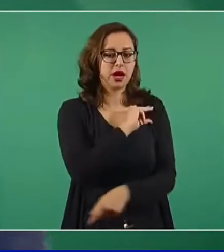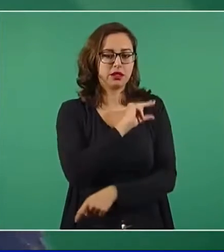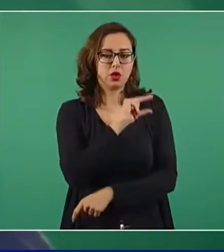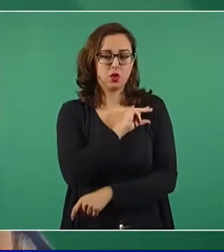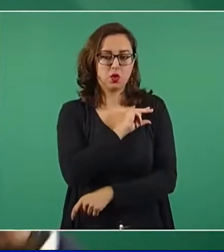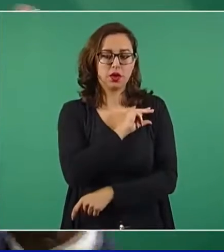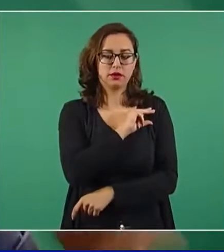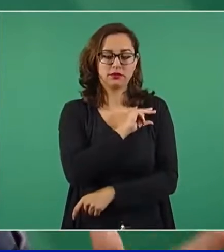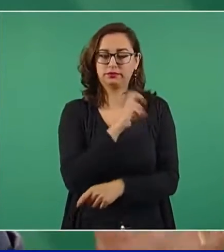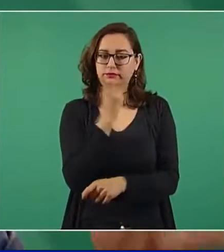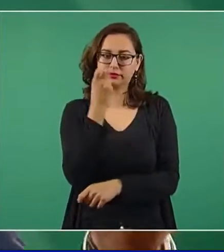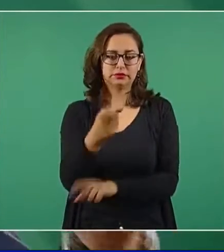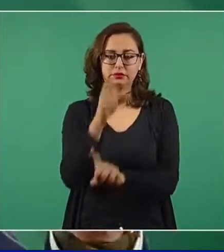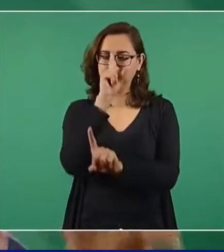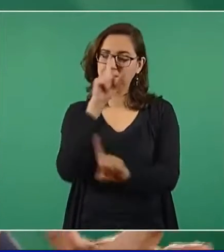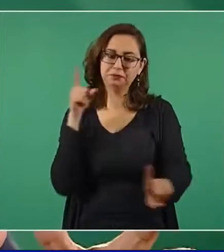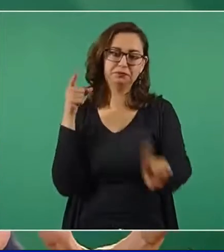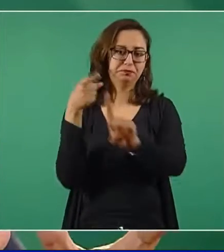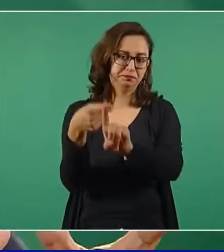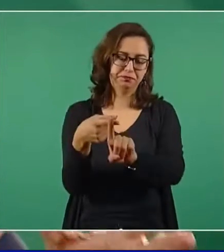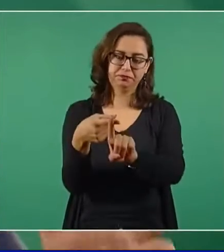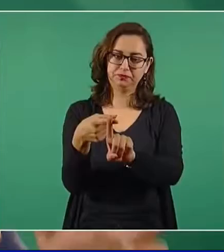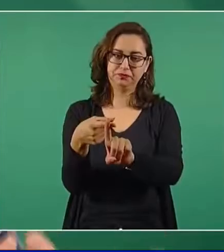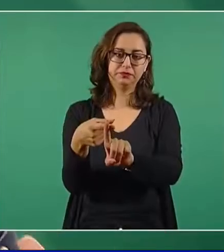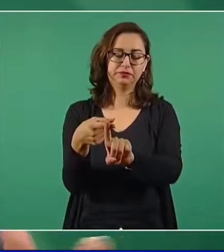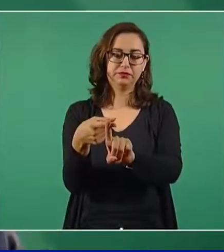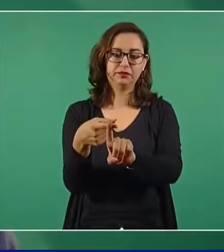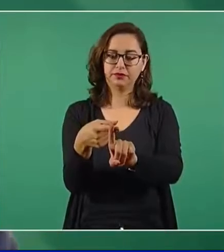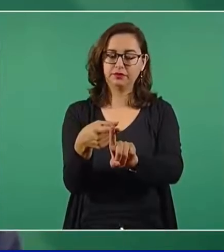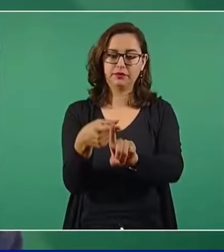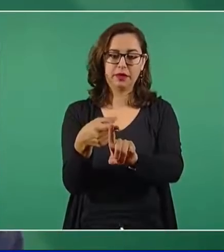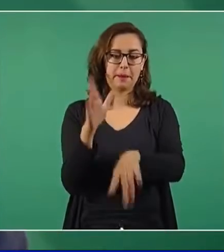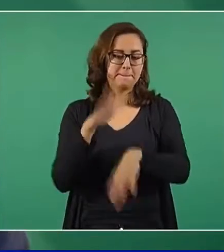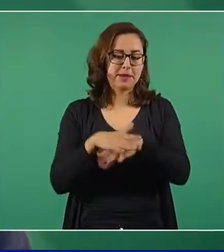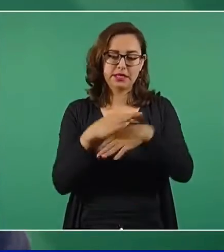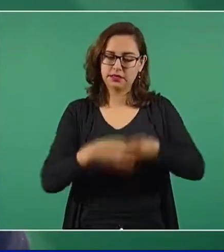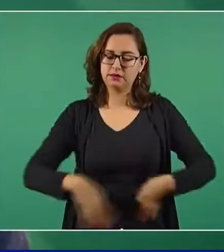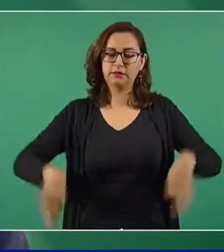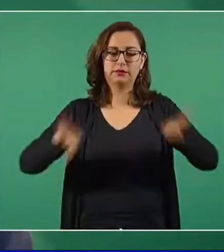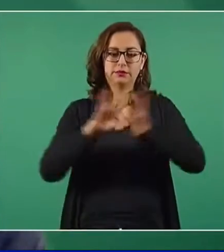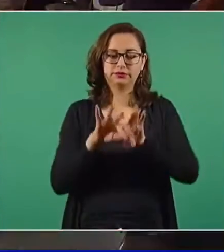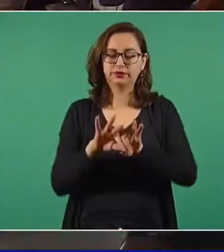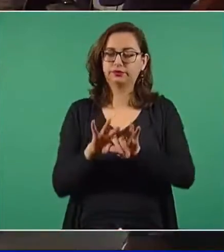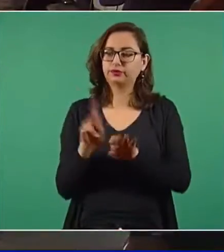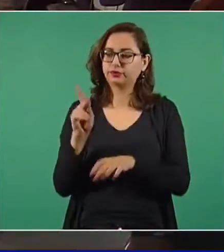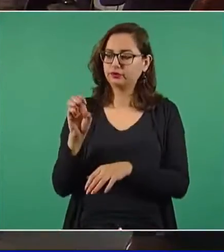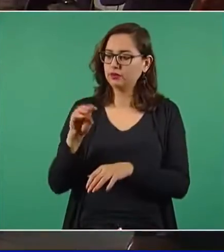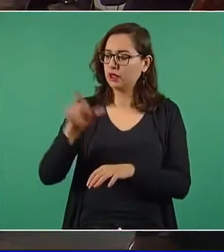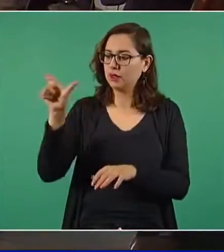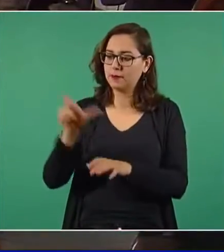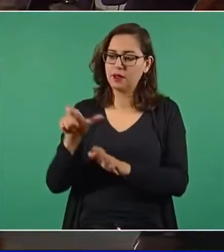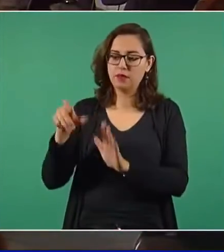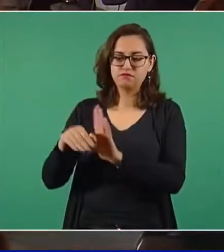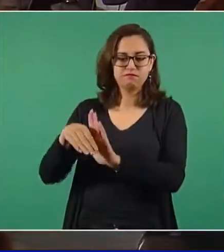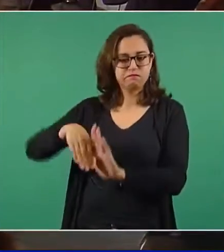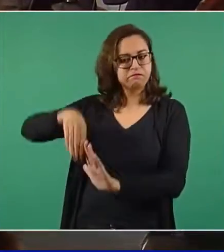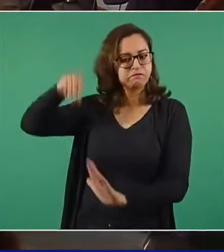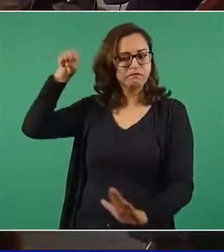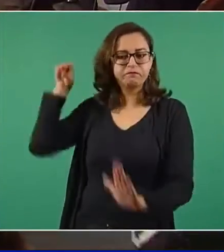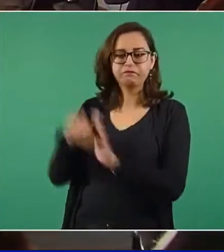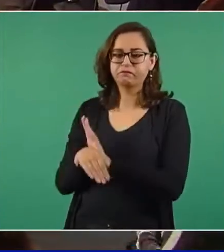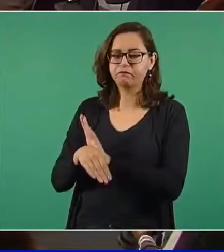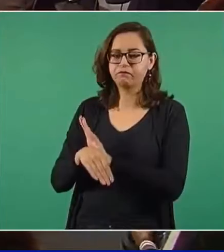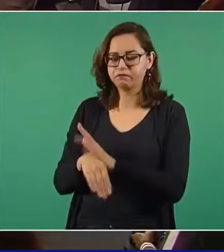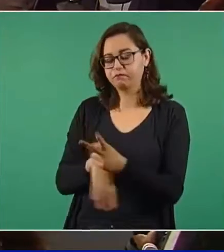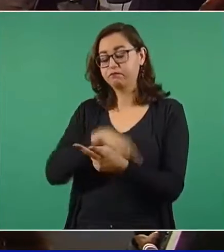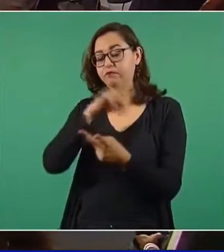Era el plan principal. Arruinar a Pemex y arruinar a